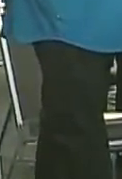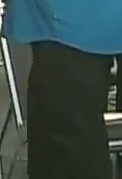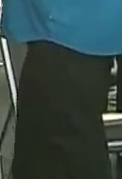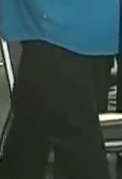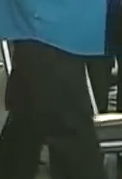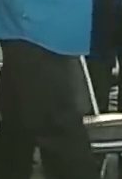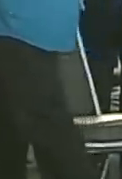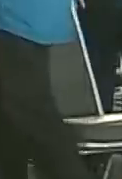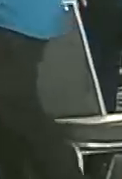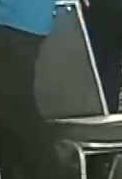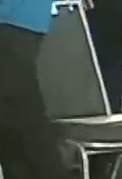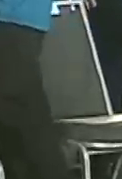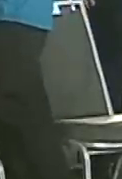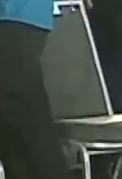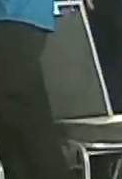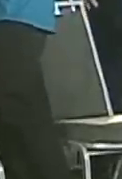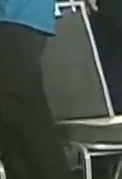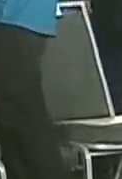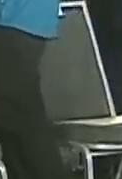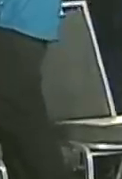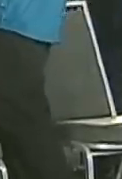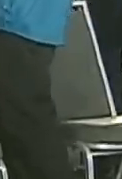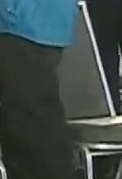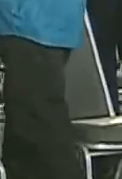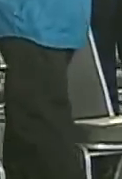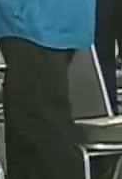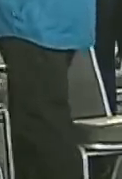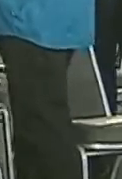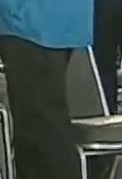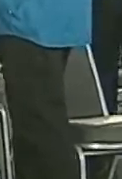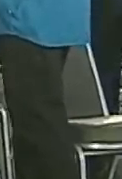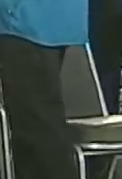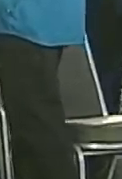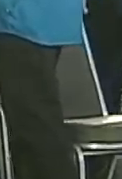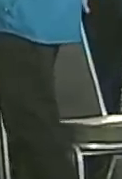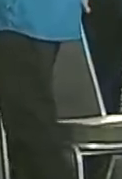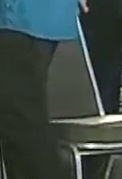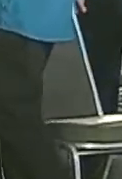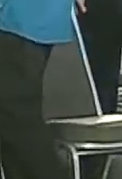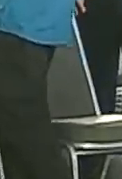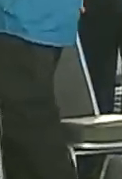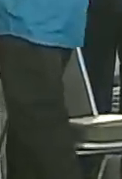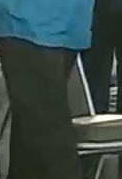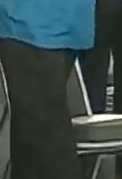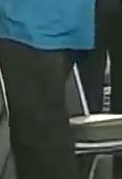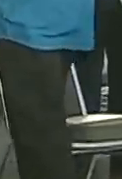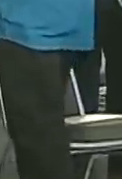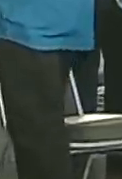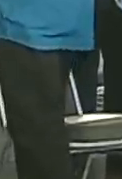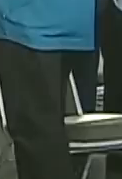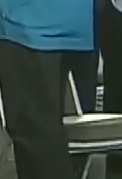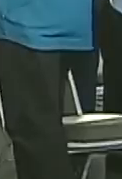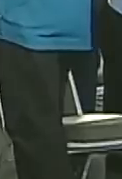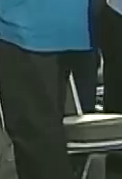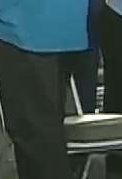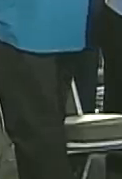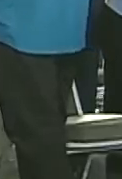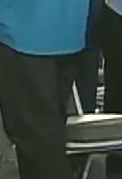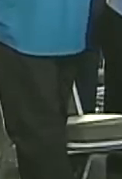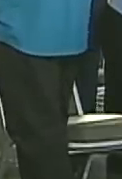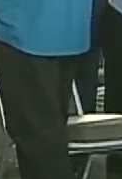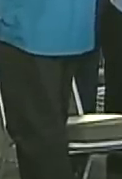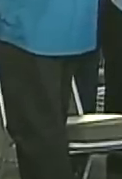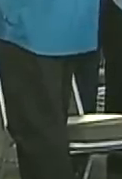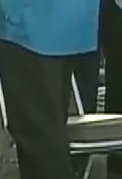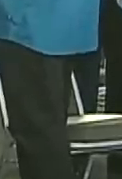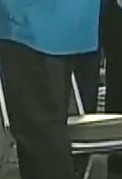la obra del eminente escritor Rómulo Gallegos y estimular la actividad creadora de los escritores de